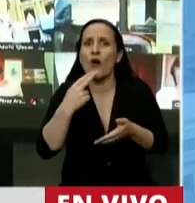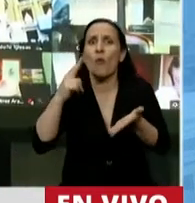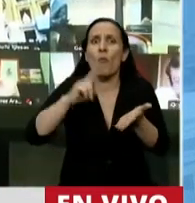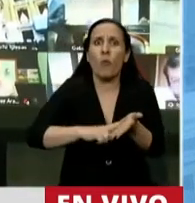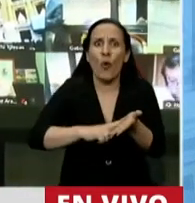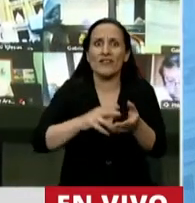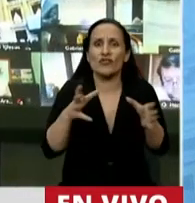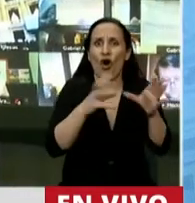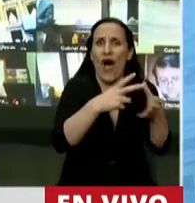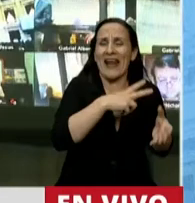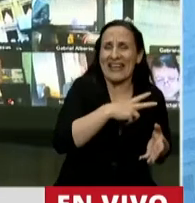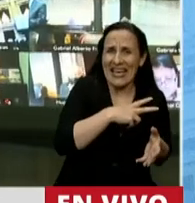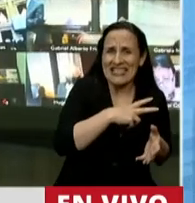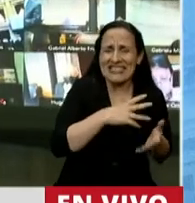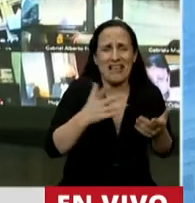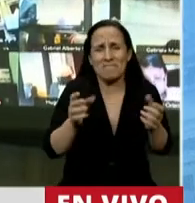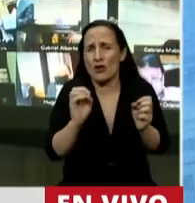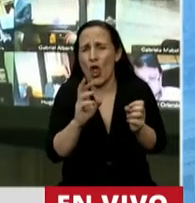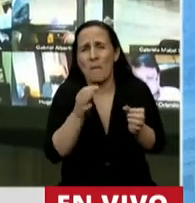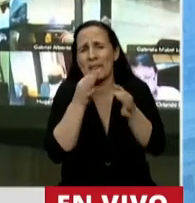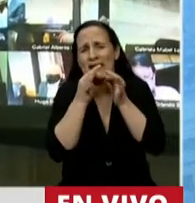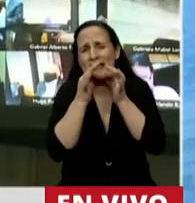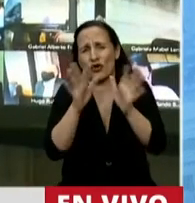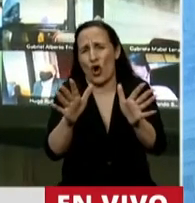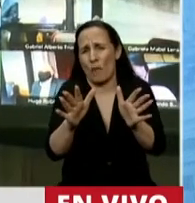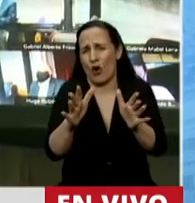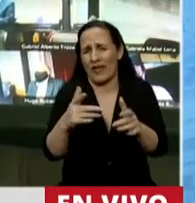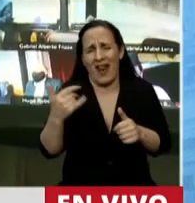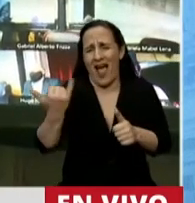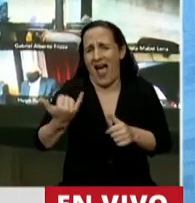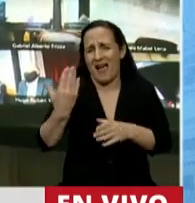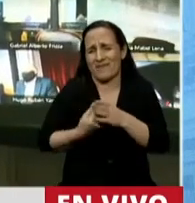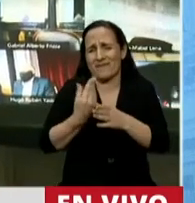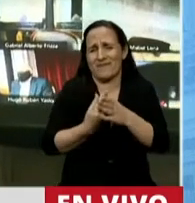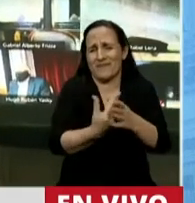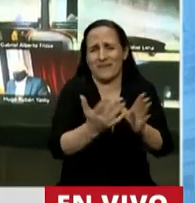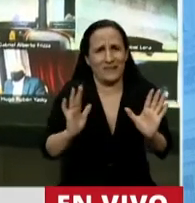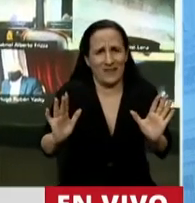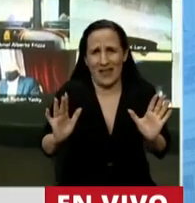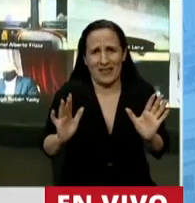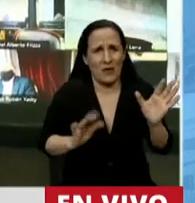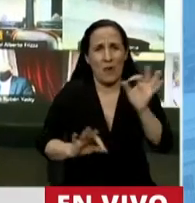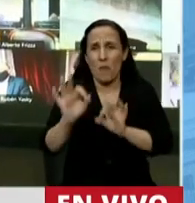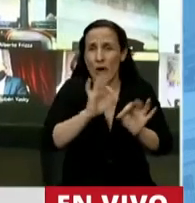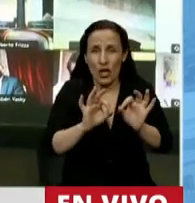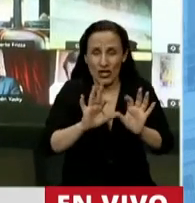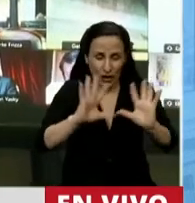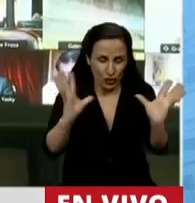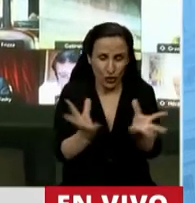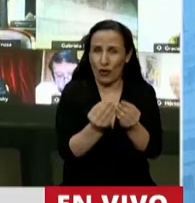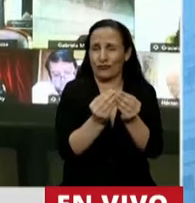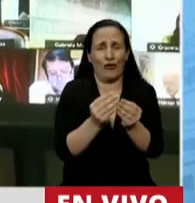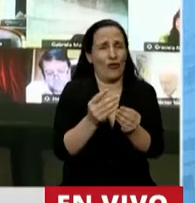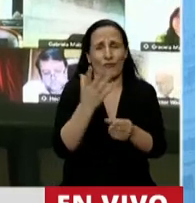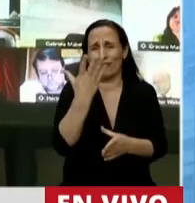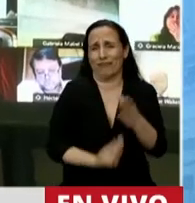cruzado de inconsistencias, del principio al final del proyecto. El proyecto en sí mismo es un error, está mal